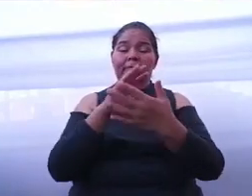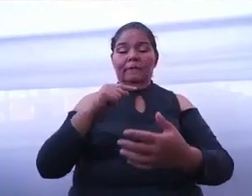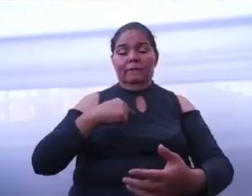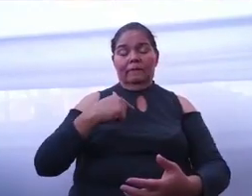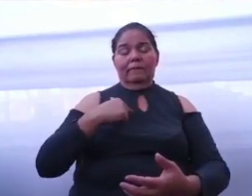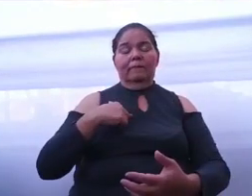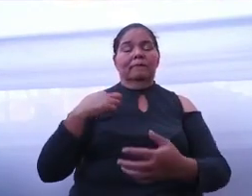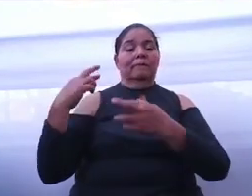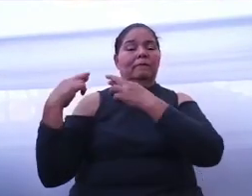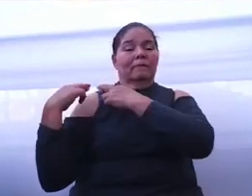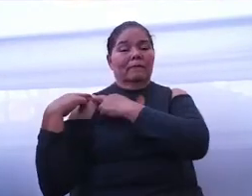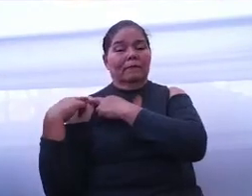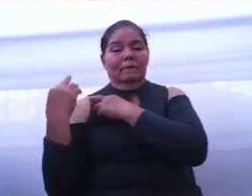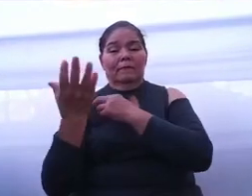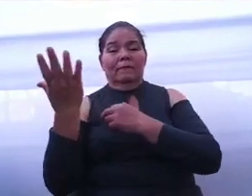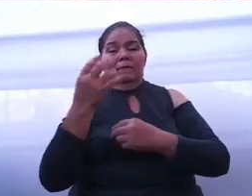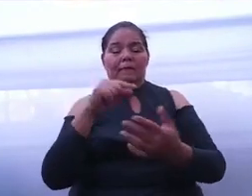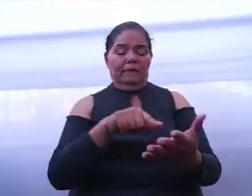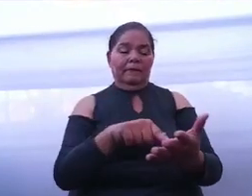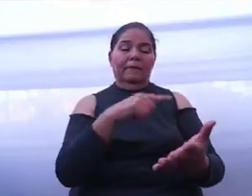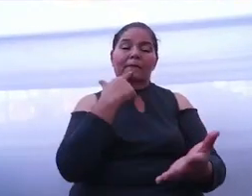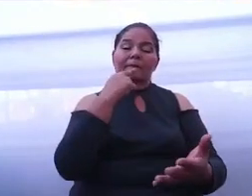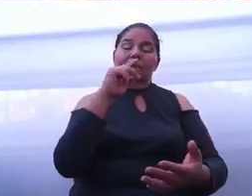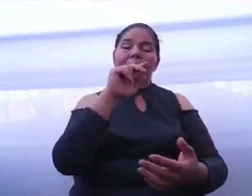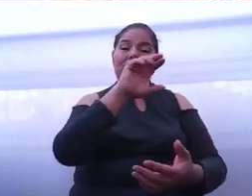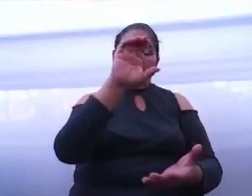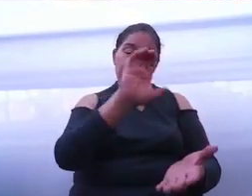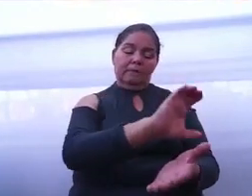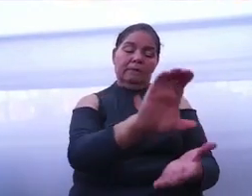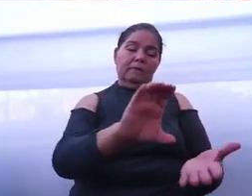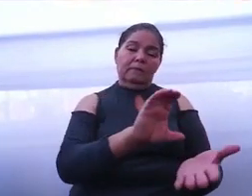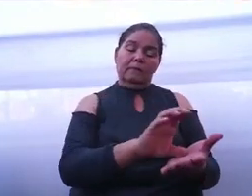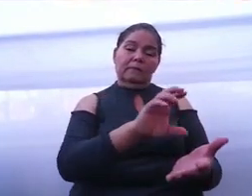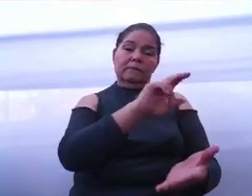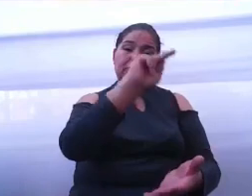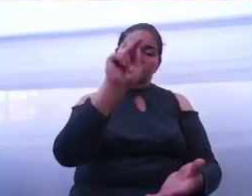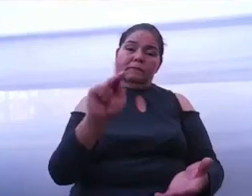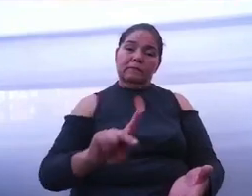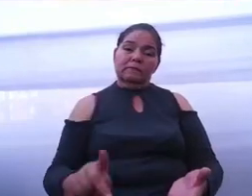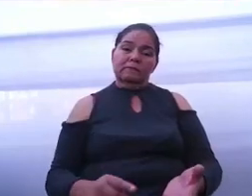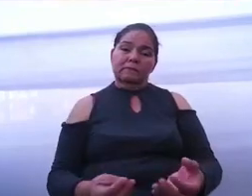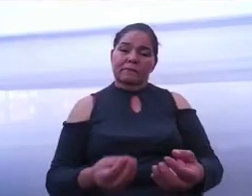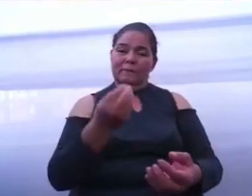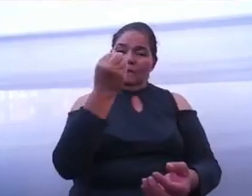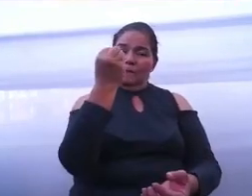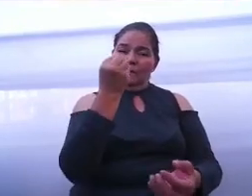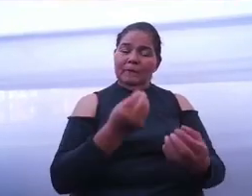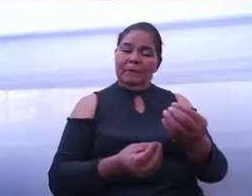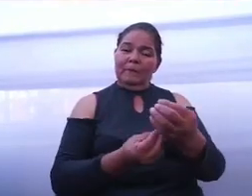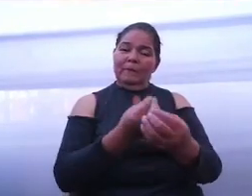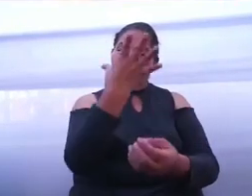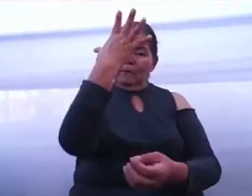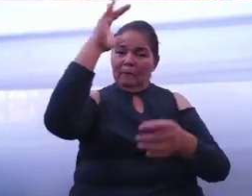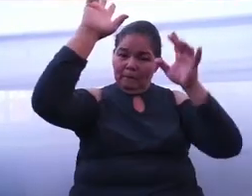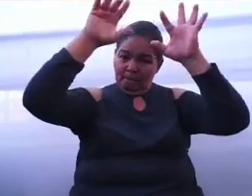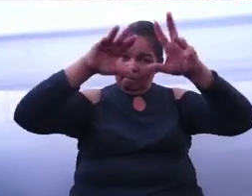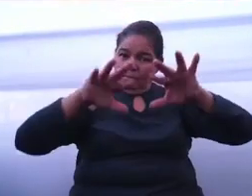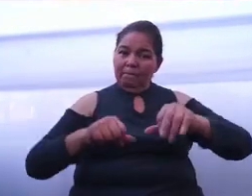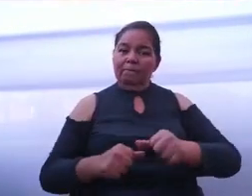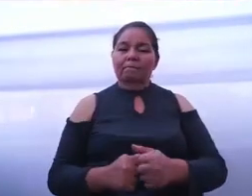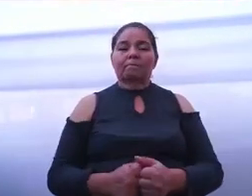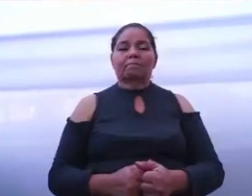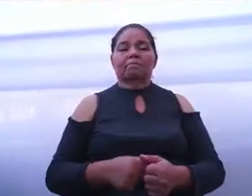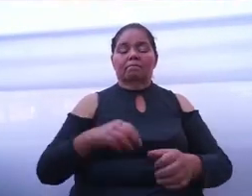hacer de Celaya una ciudad de paz y prosperidad a través de un gobierno honesto,